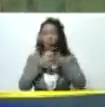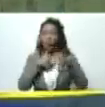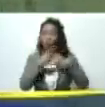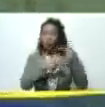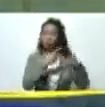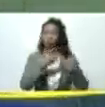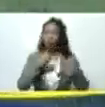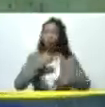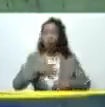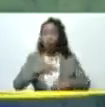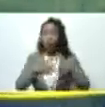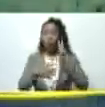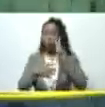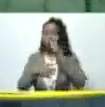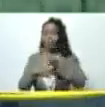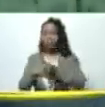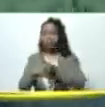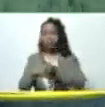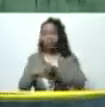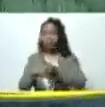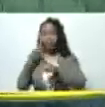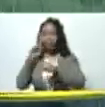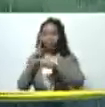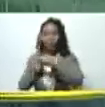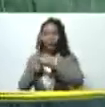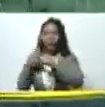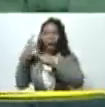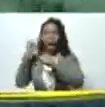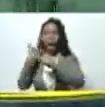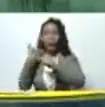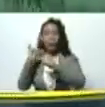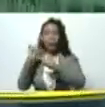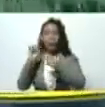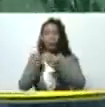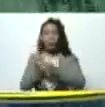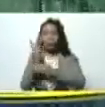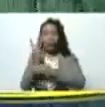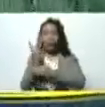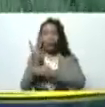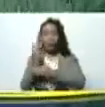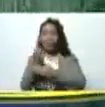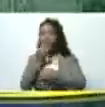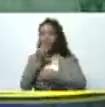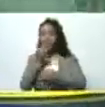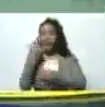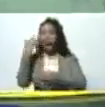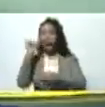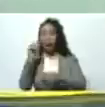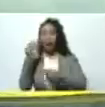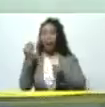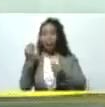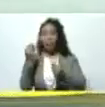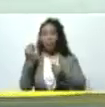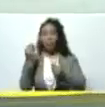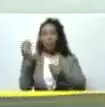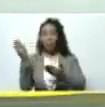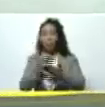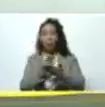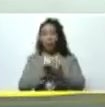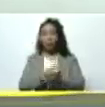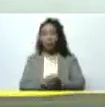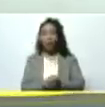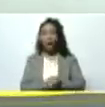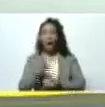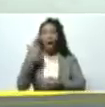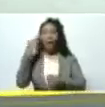nos podemos nos damos cuenta que tenemos cebollín cilantro y que tenemos plátano que es de